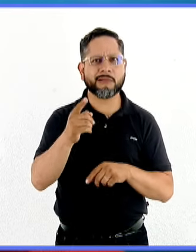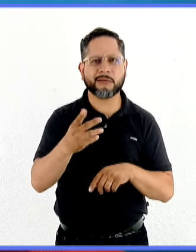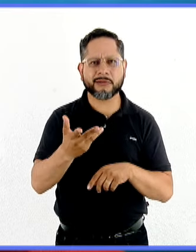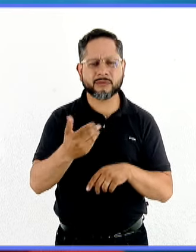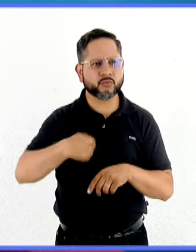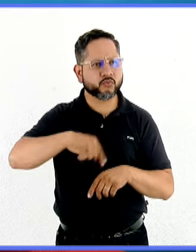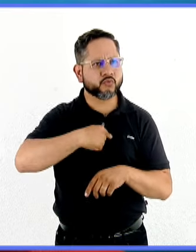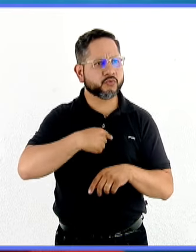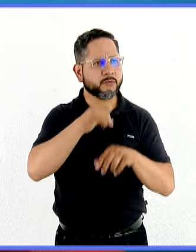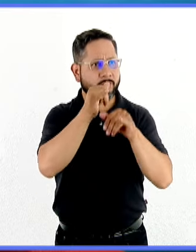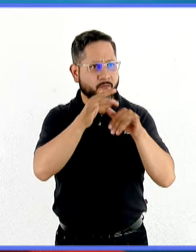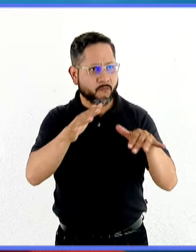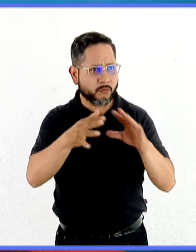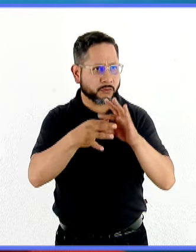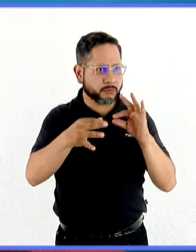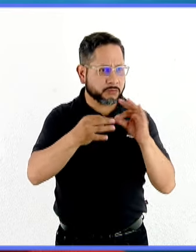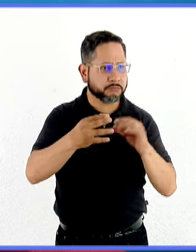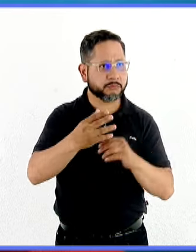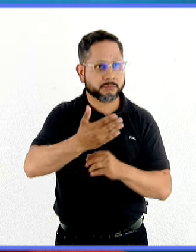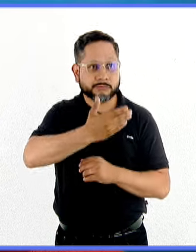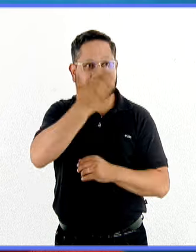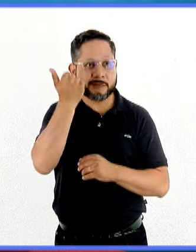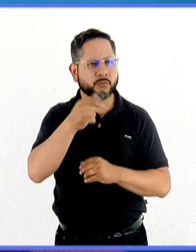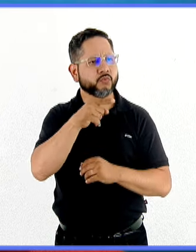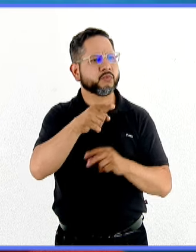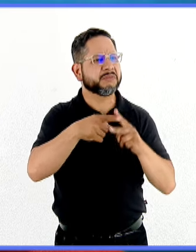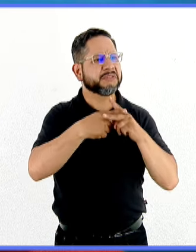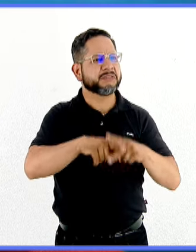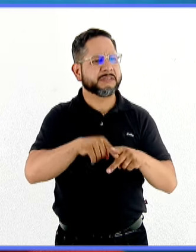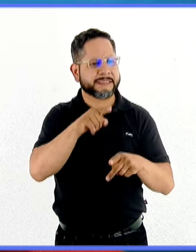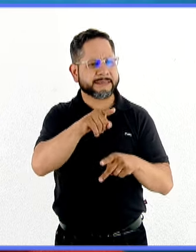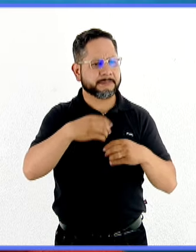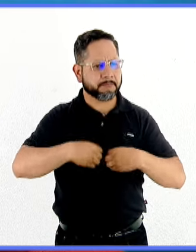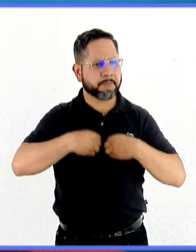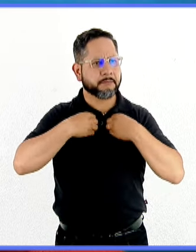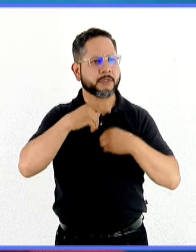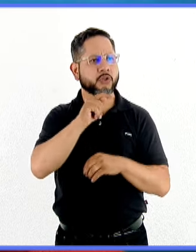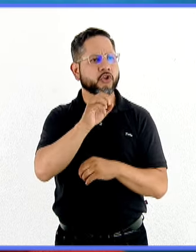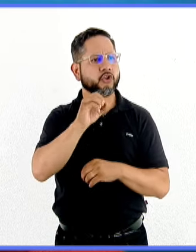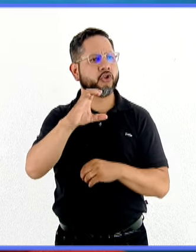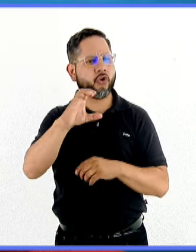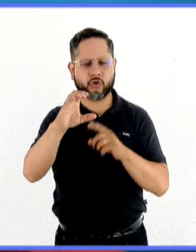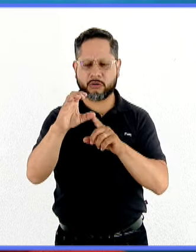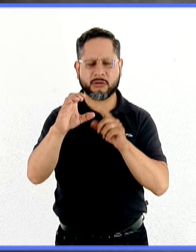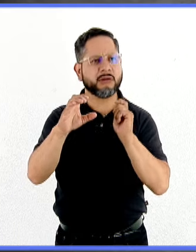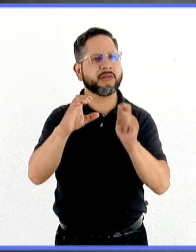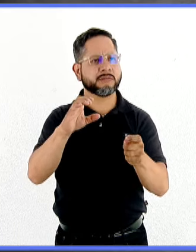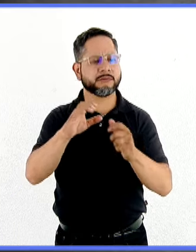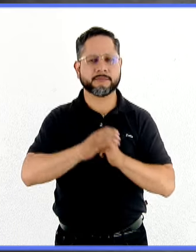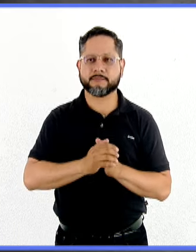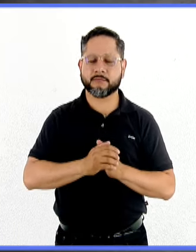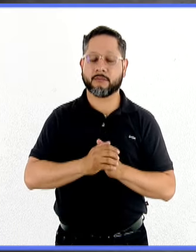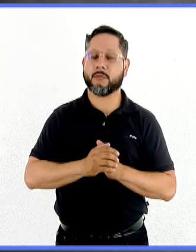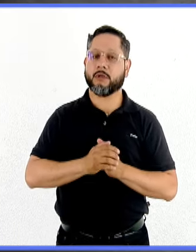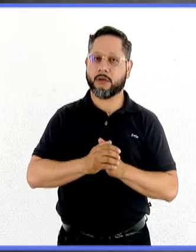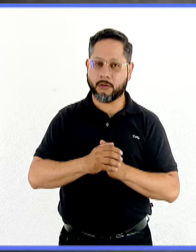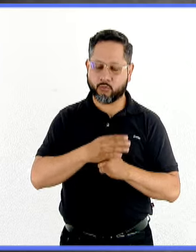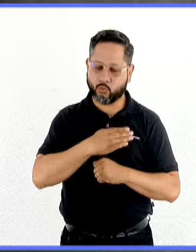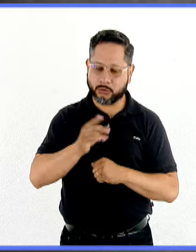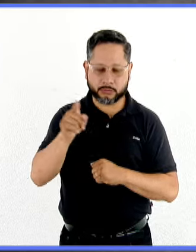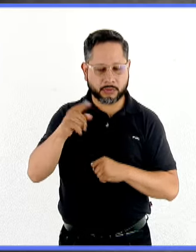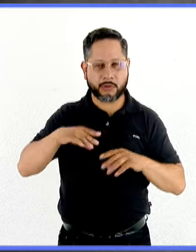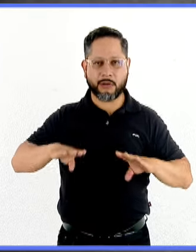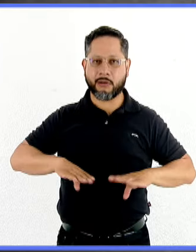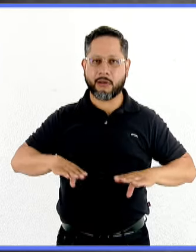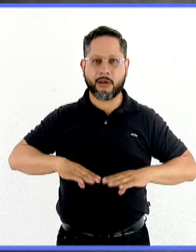tenemos poca información a profundidad. Comencemos por ahí, ¿cómo es vivir con TOC? ¿En qué consiste? Bueno, una de las características principales